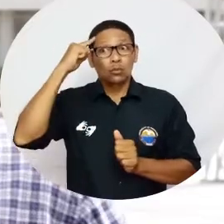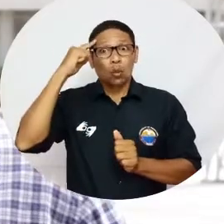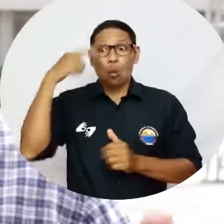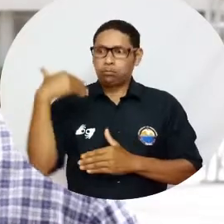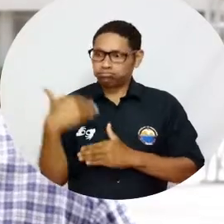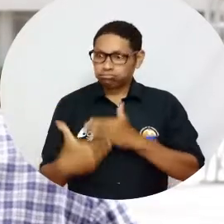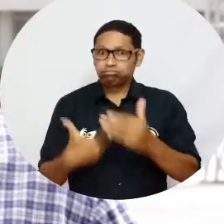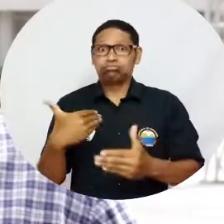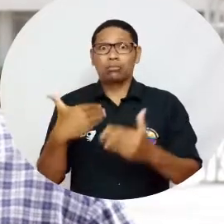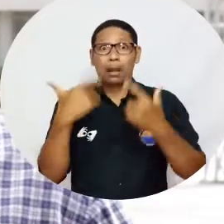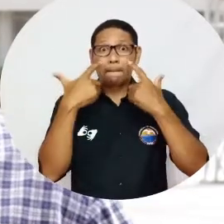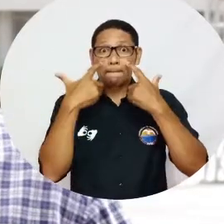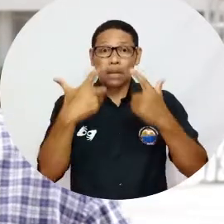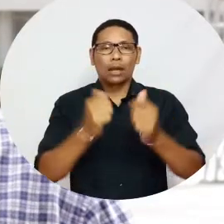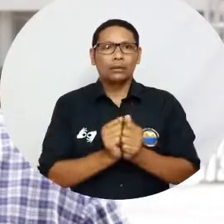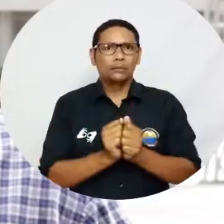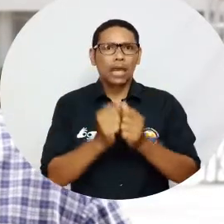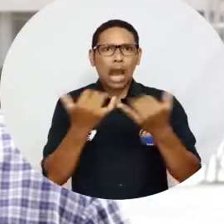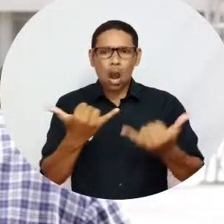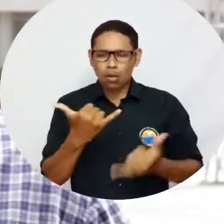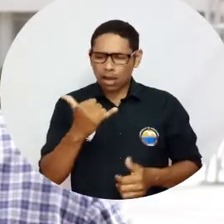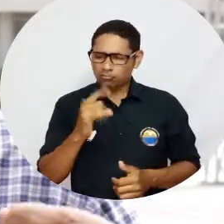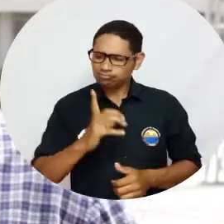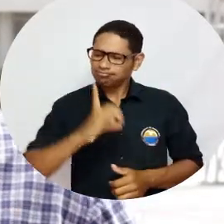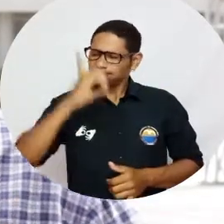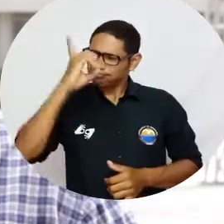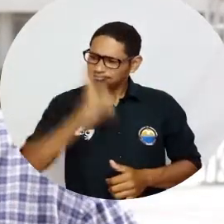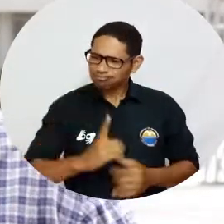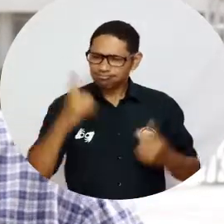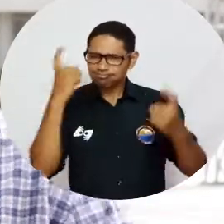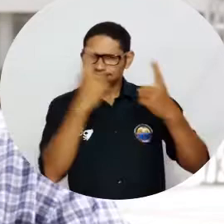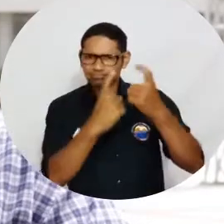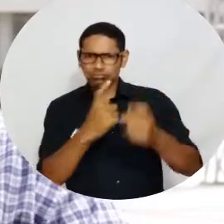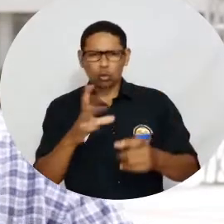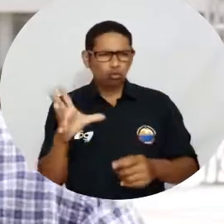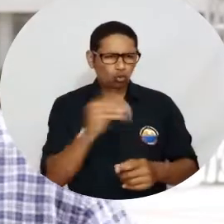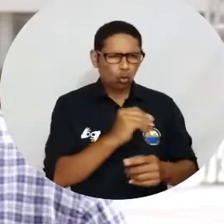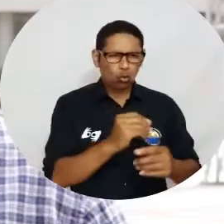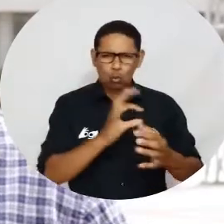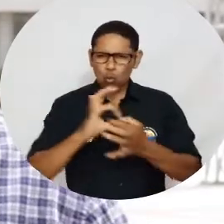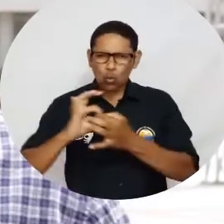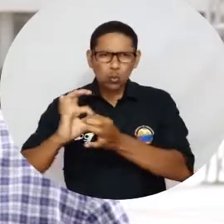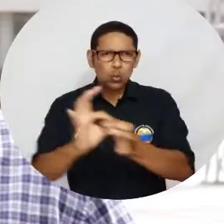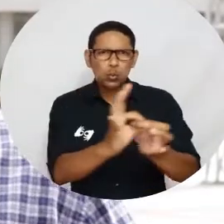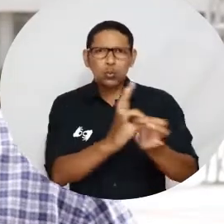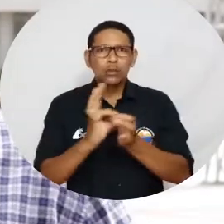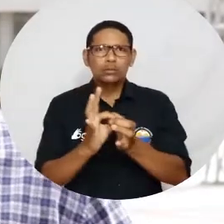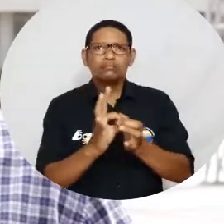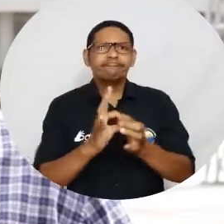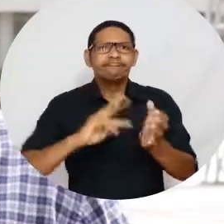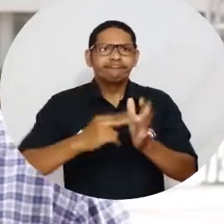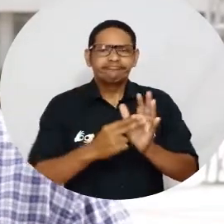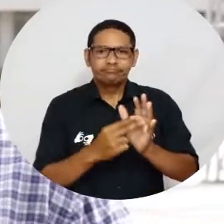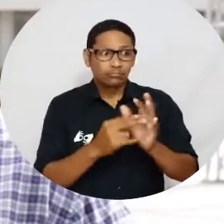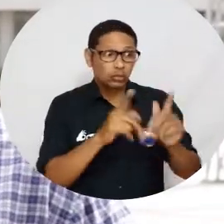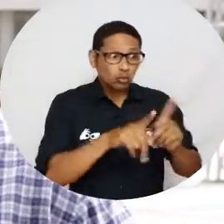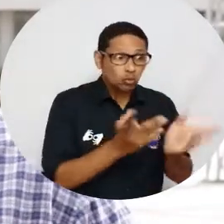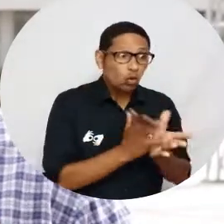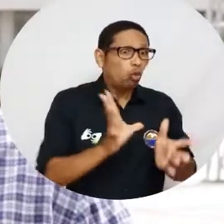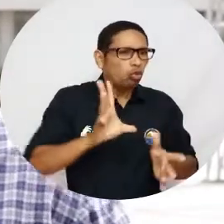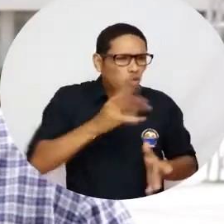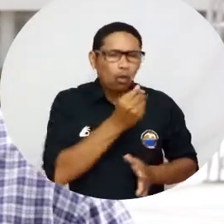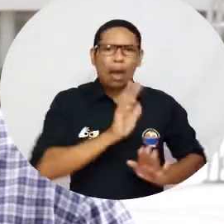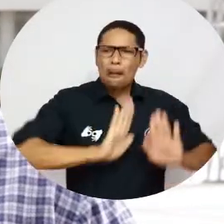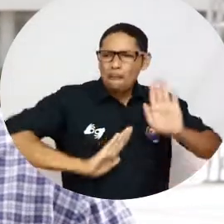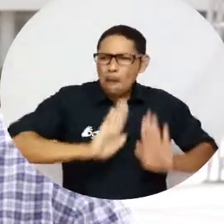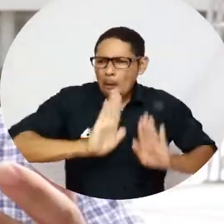muy grande que las decisiones empecemos a tomarlas en horizontal. ¿Eso qué quiere decir? Que todos los estudiantes